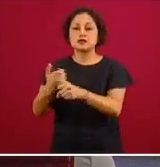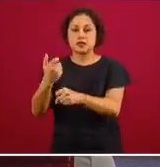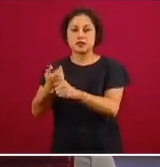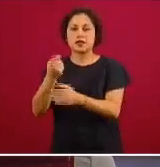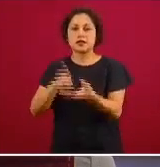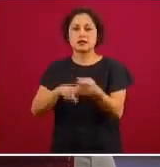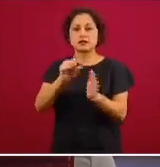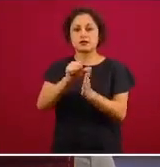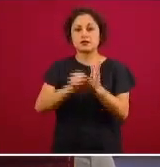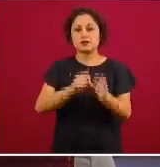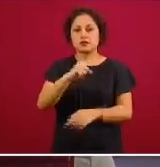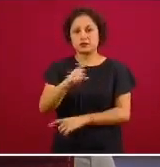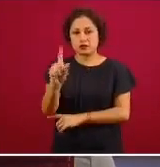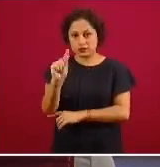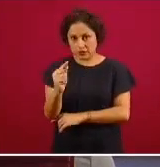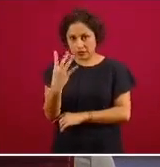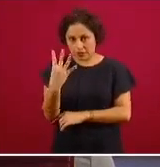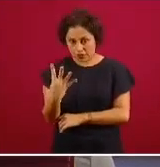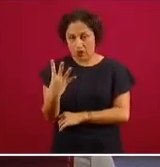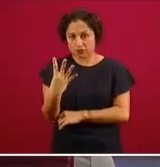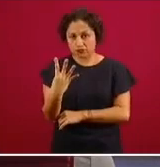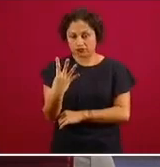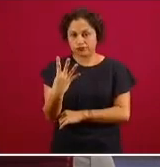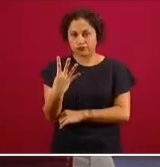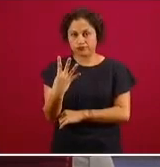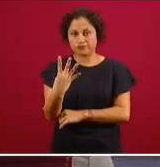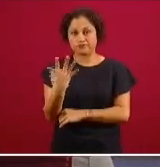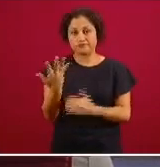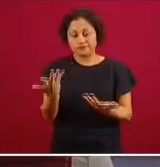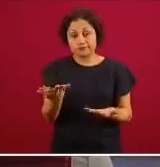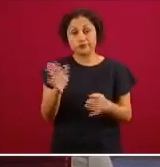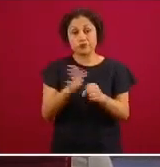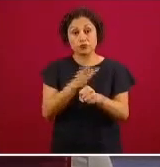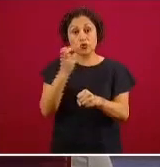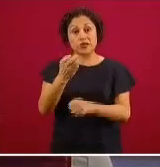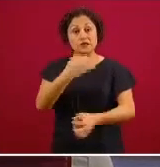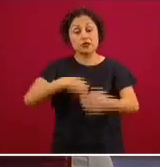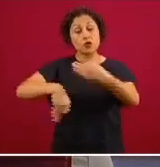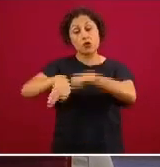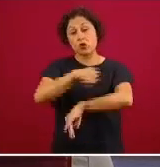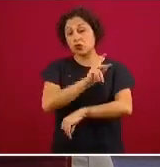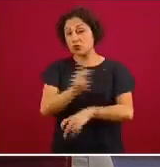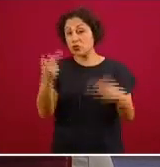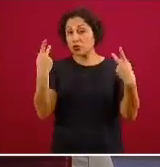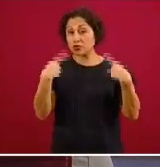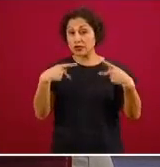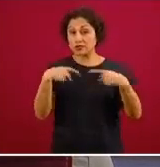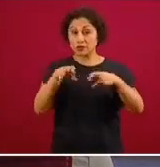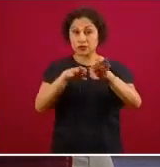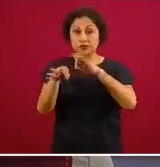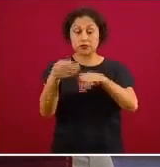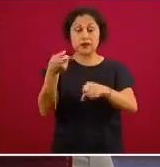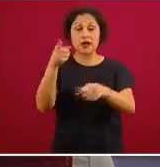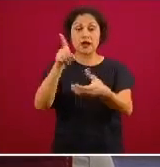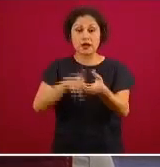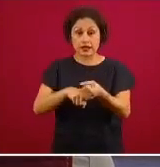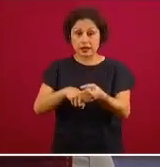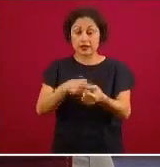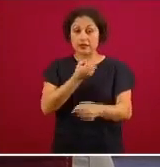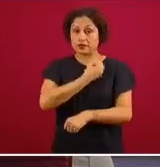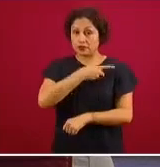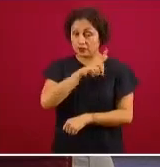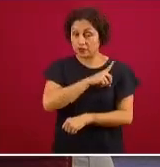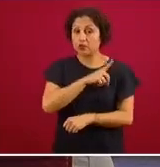y todos los profesionales de la salud sus propias unidades de